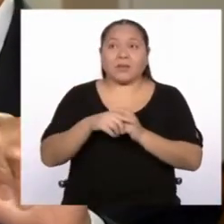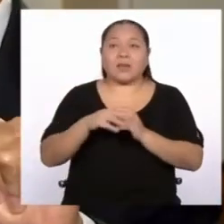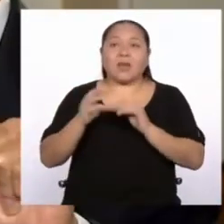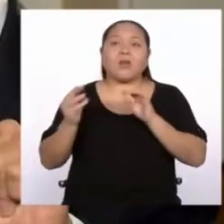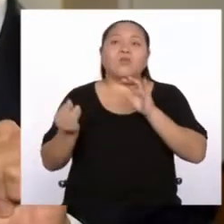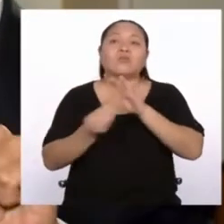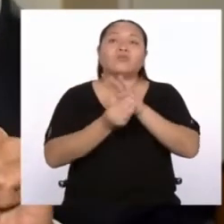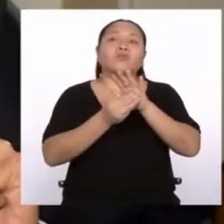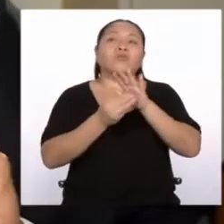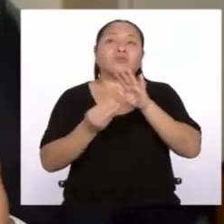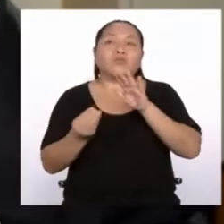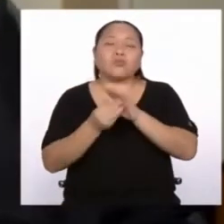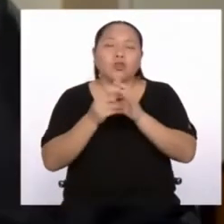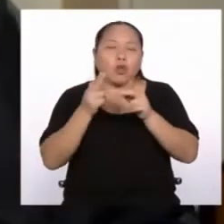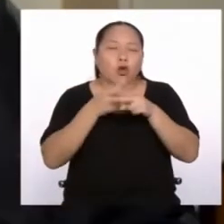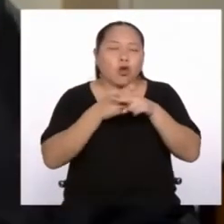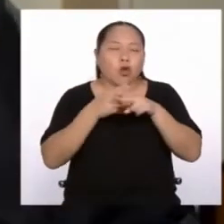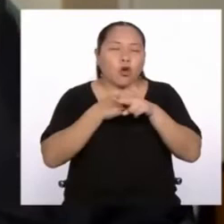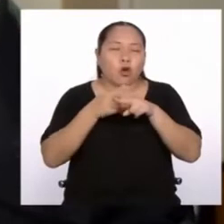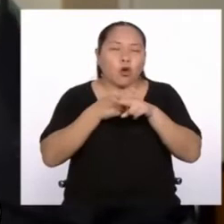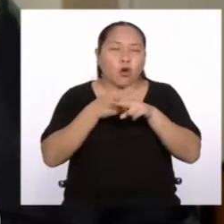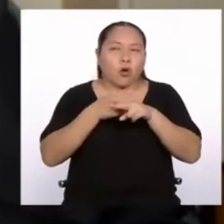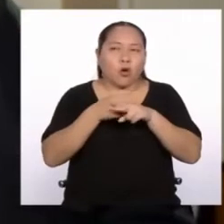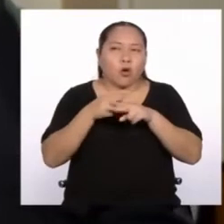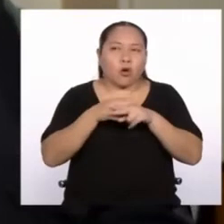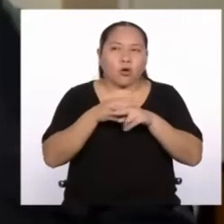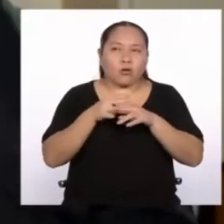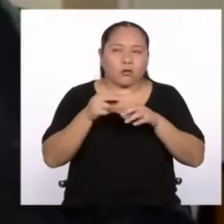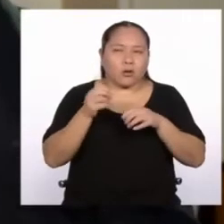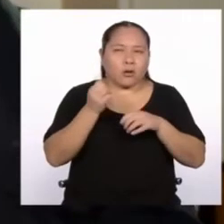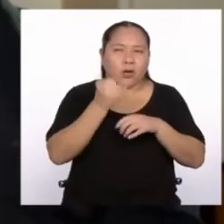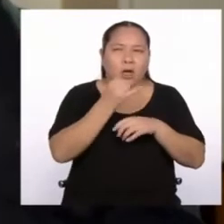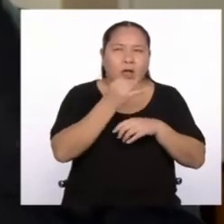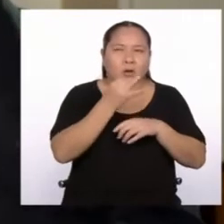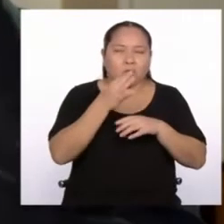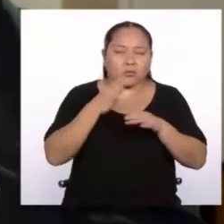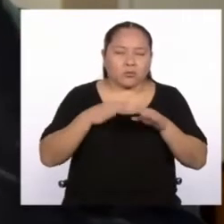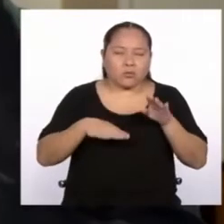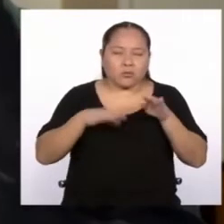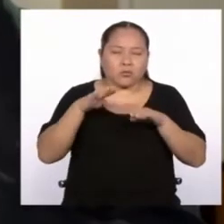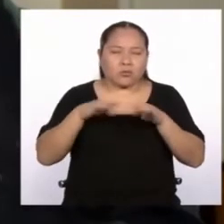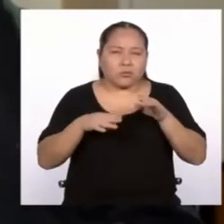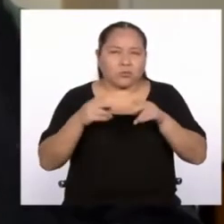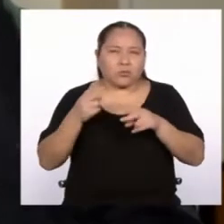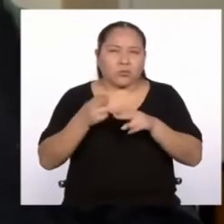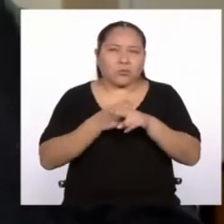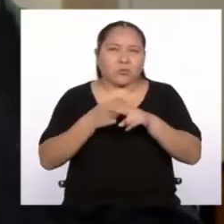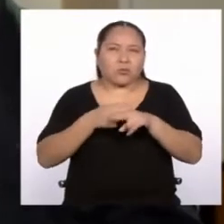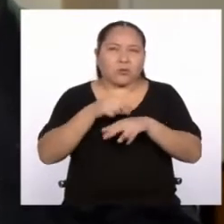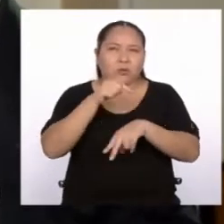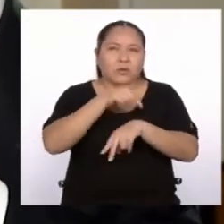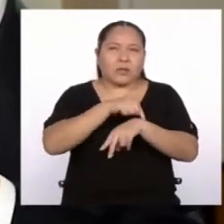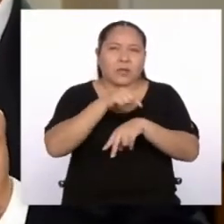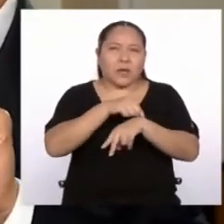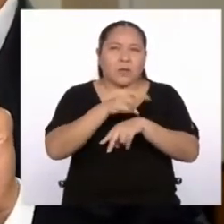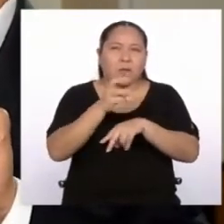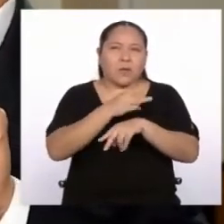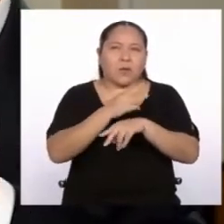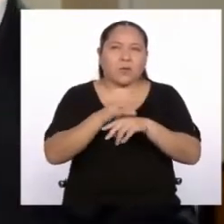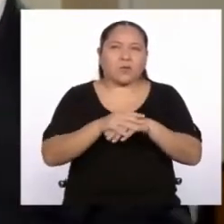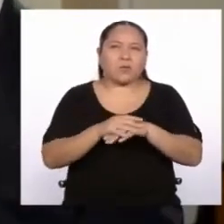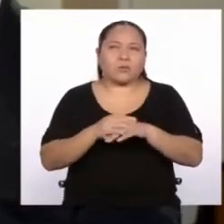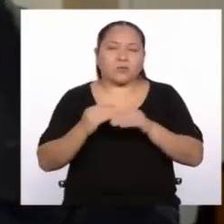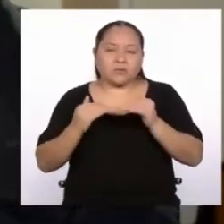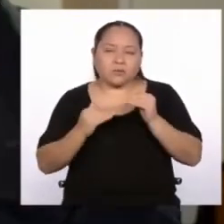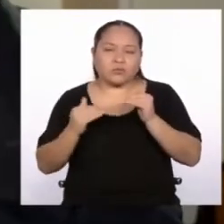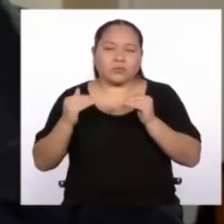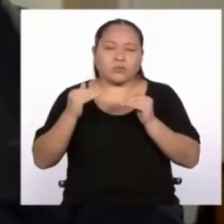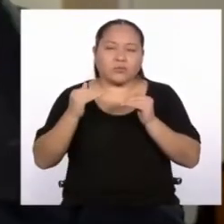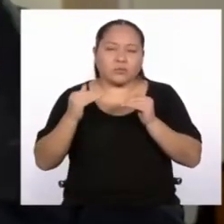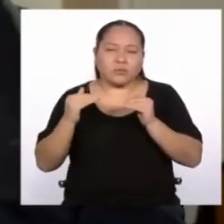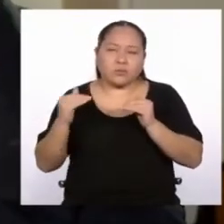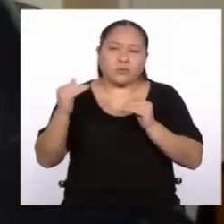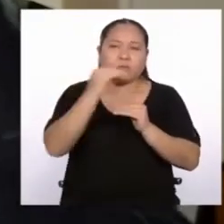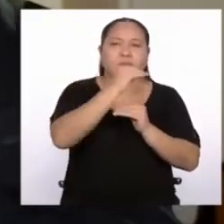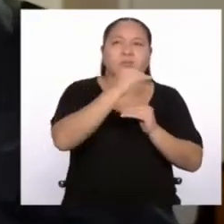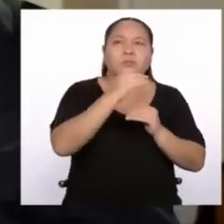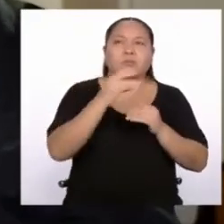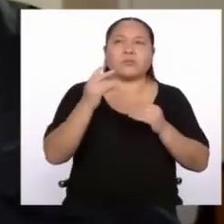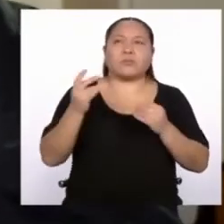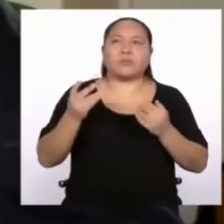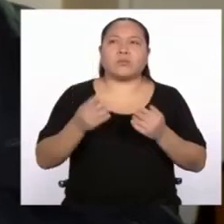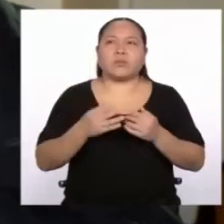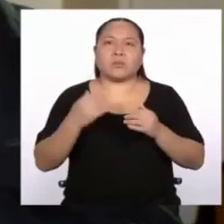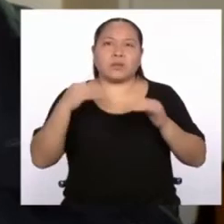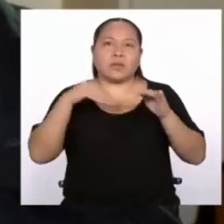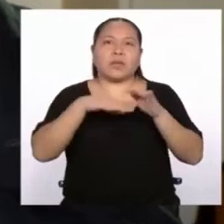introducción corta, abalanzante de unos cuantos tiempos, diríamos, casi ni siquiera un compás completo. Y